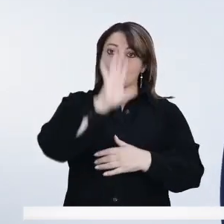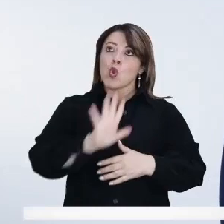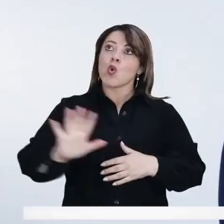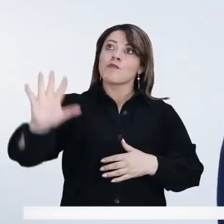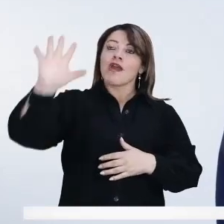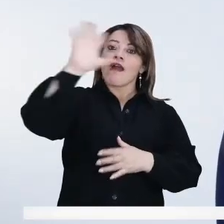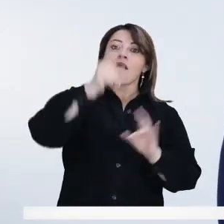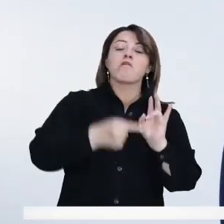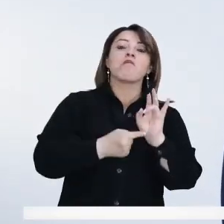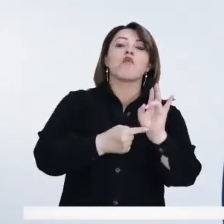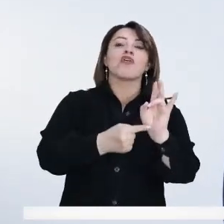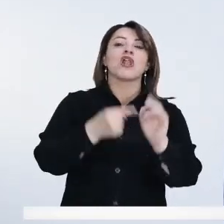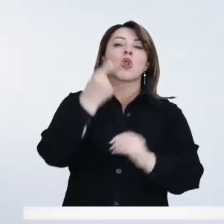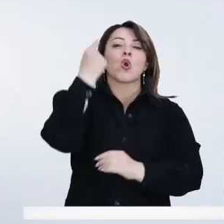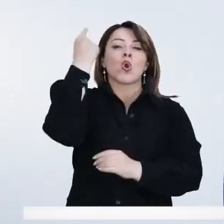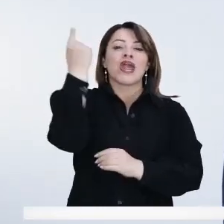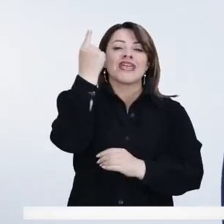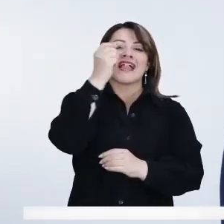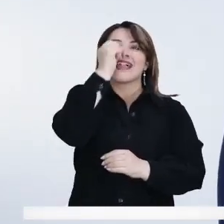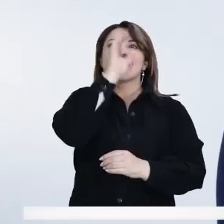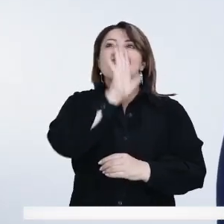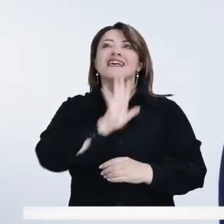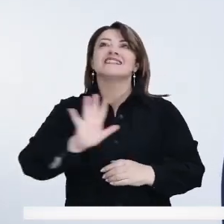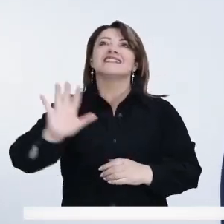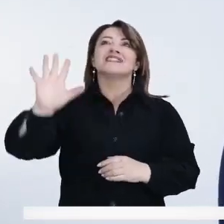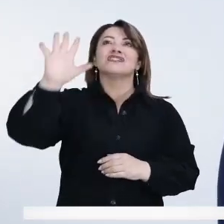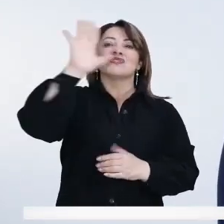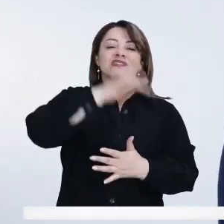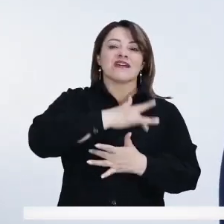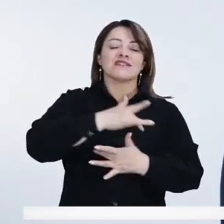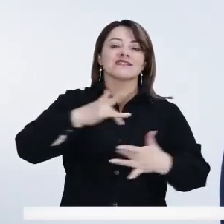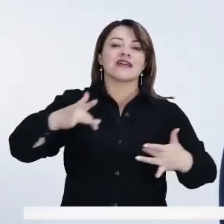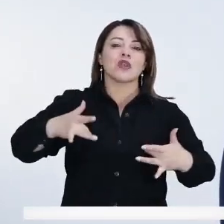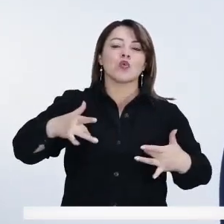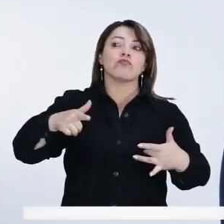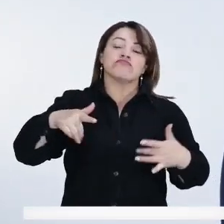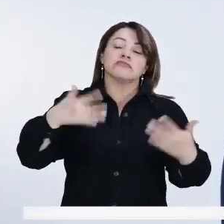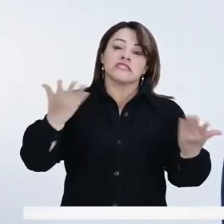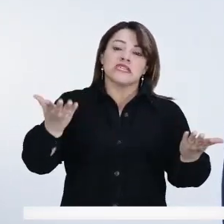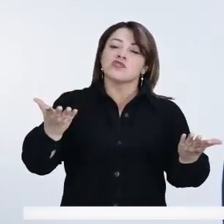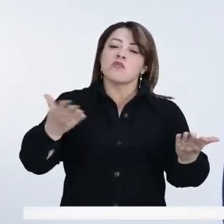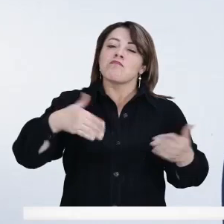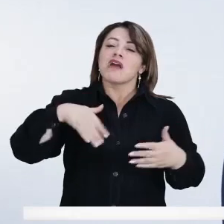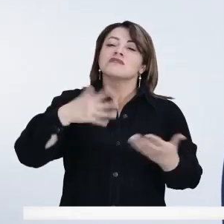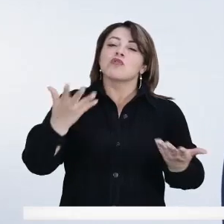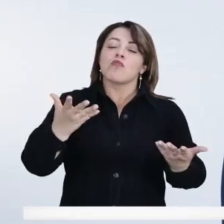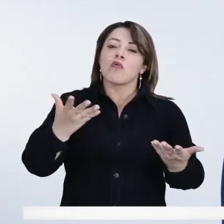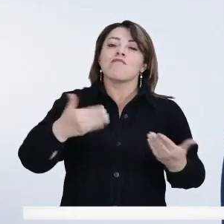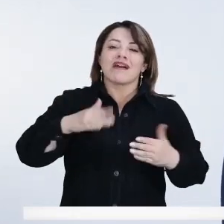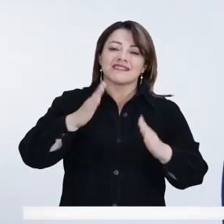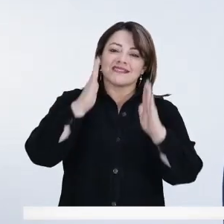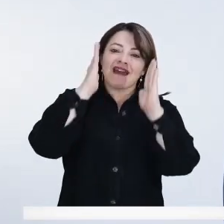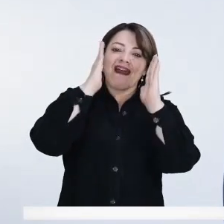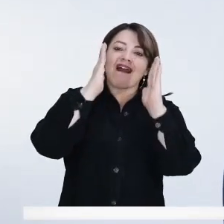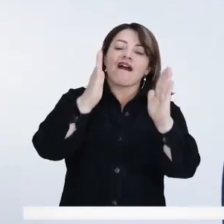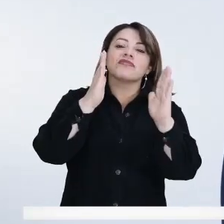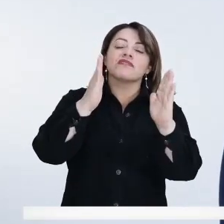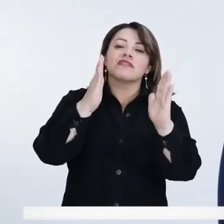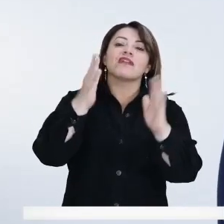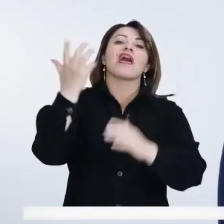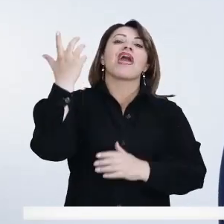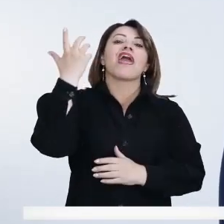Lamentablemente en Colombia el modelo general nacional de salud ha sido un modelo fundamentalmente de